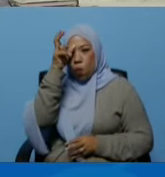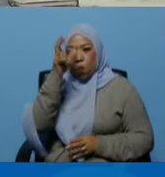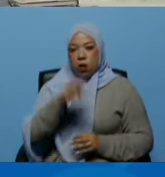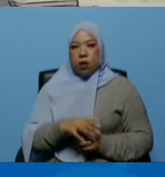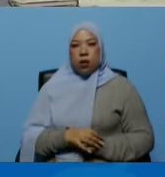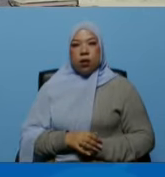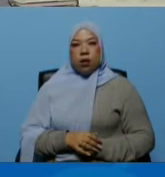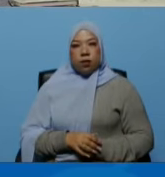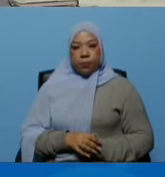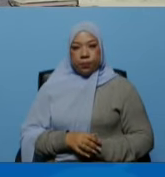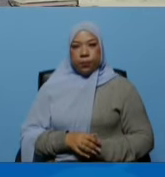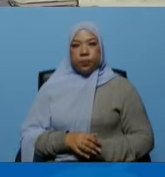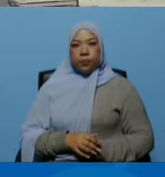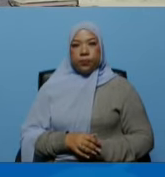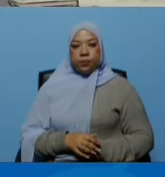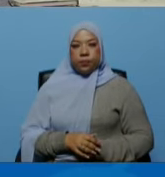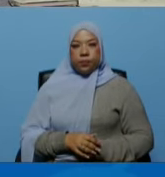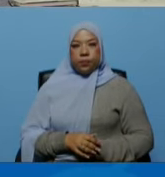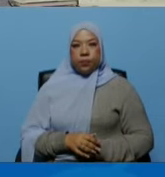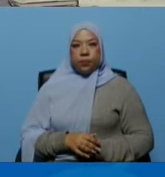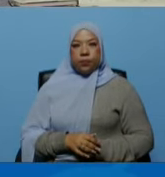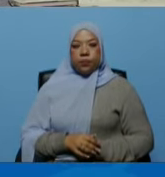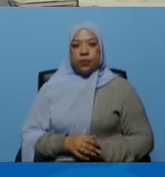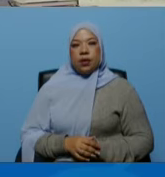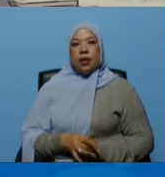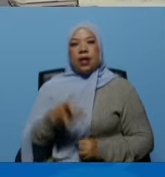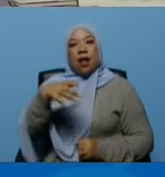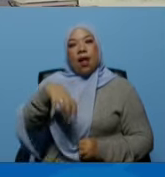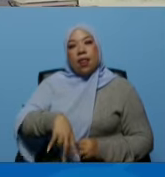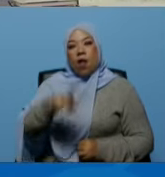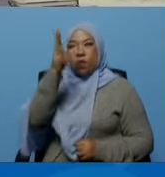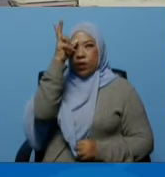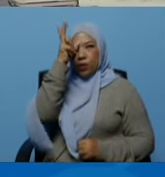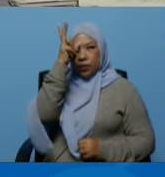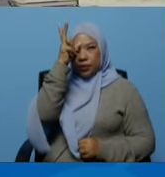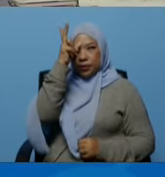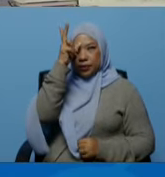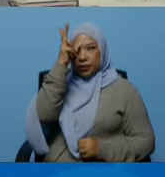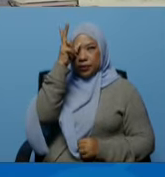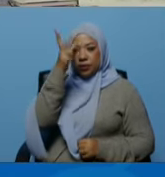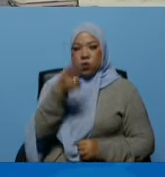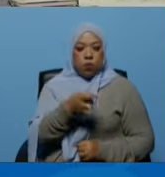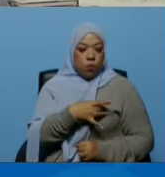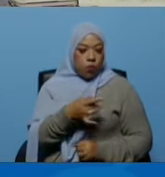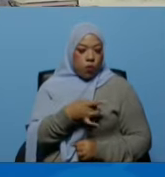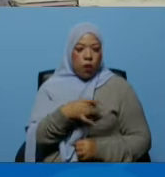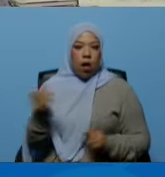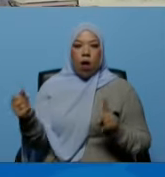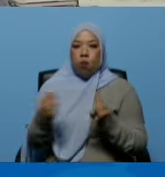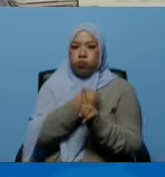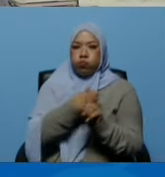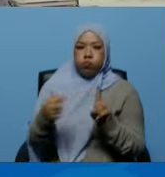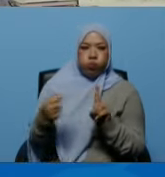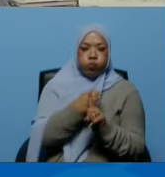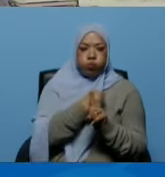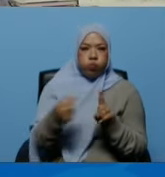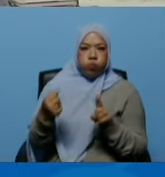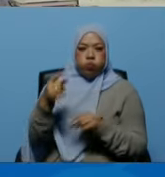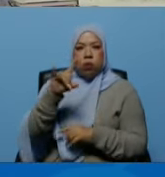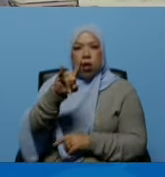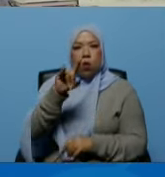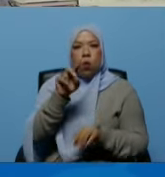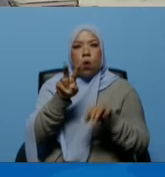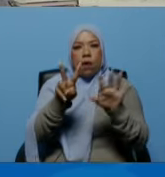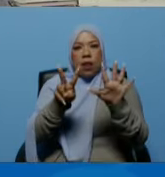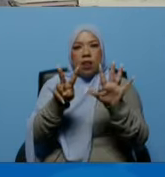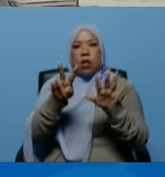sangre y amo mucho al estado falcón me dolió mucho la violencia del lunes 29